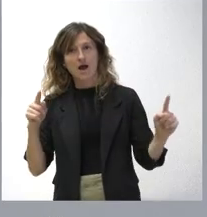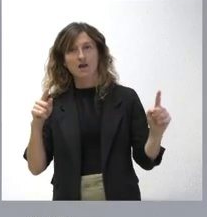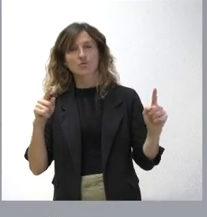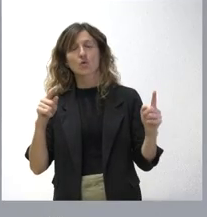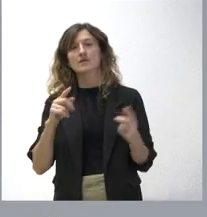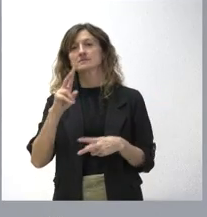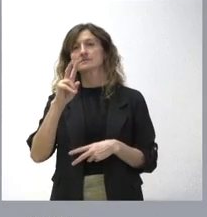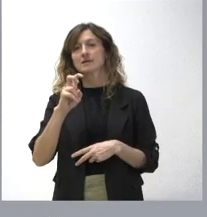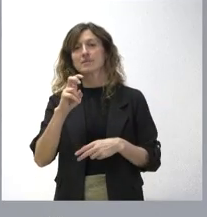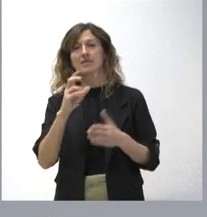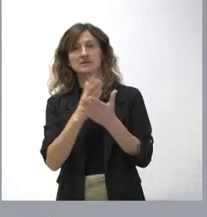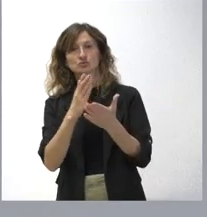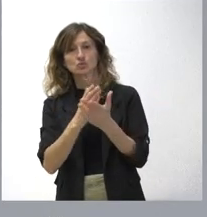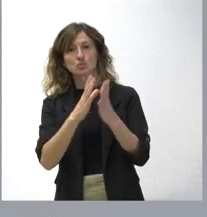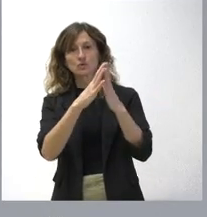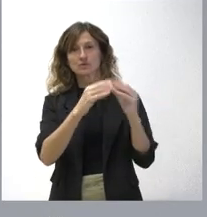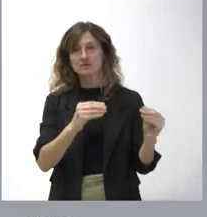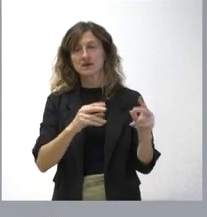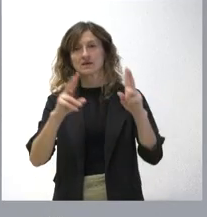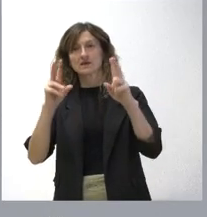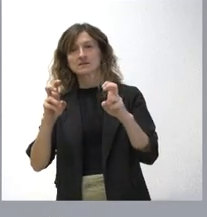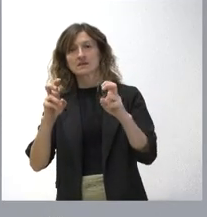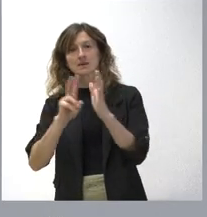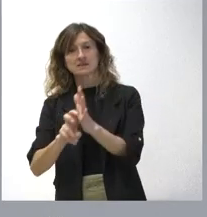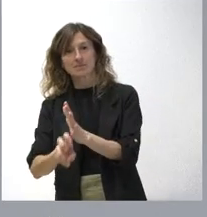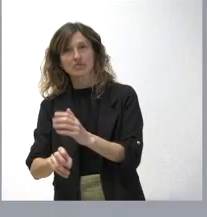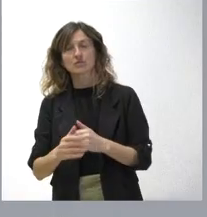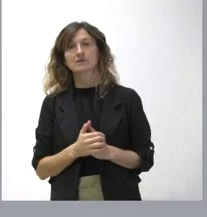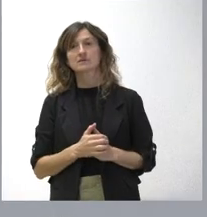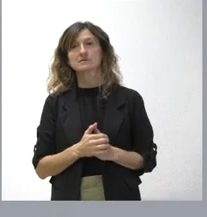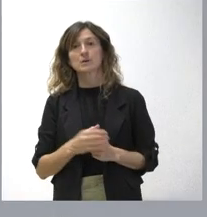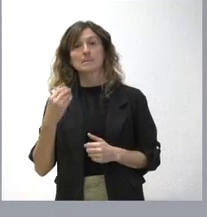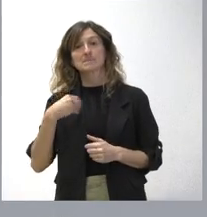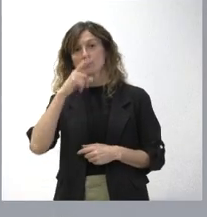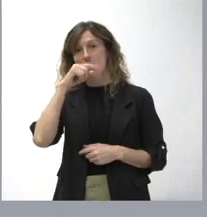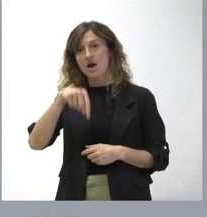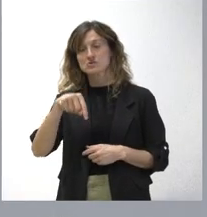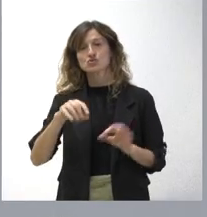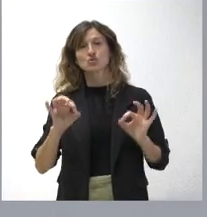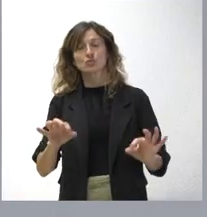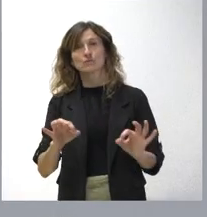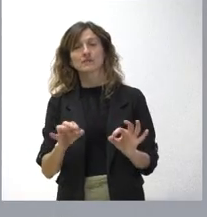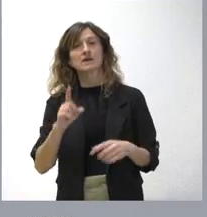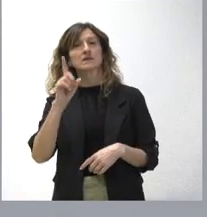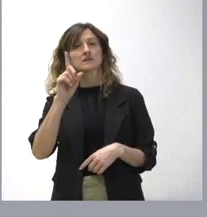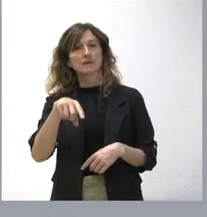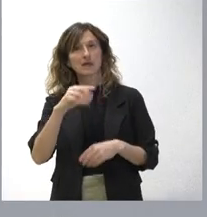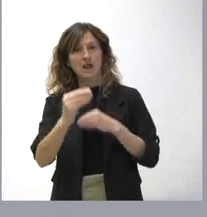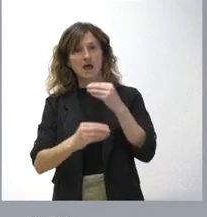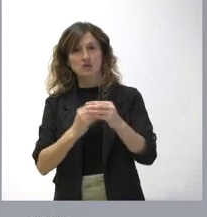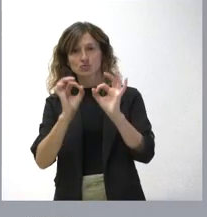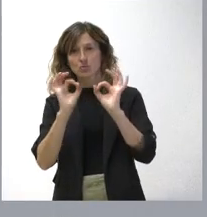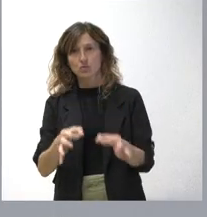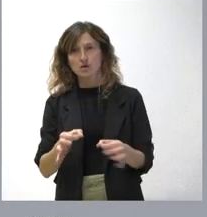tanto a nivel de estudios y universidades como a nivel de excavaciones. Este mismo año también se ha actuado de la misma